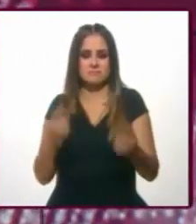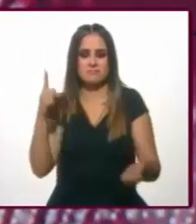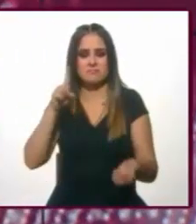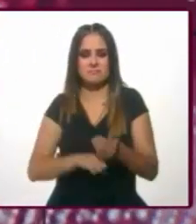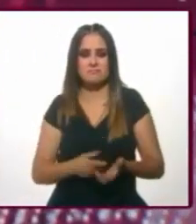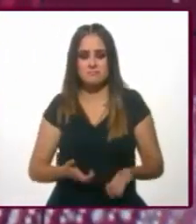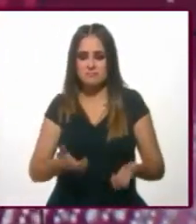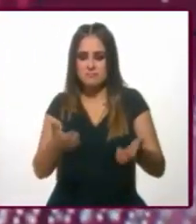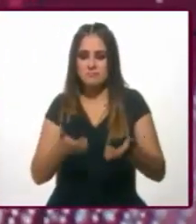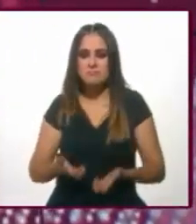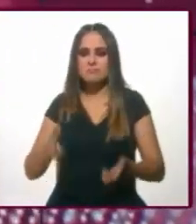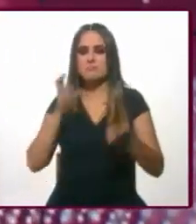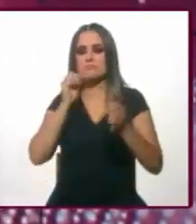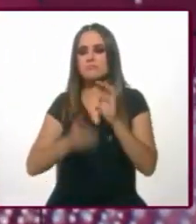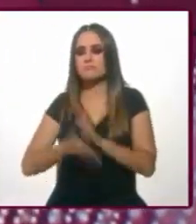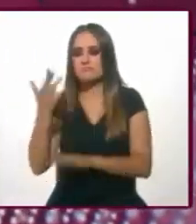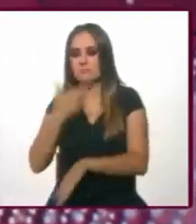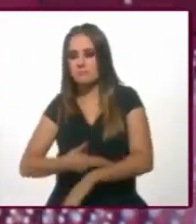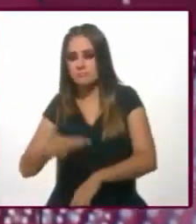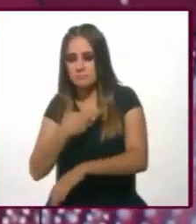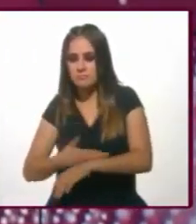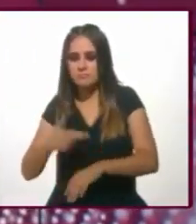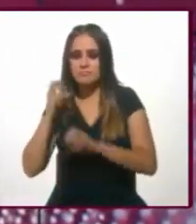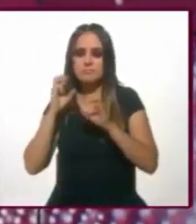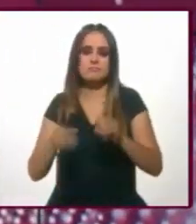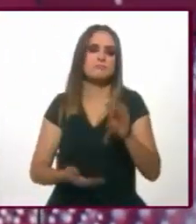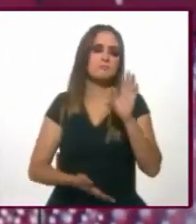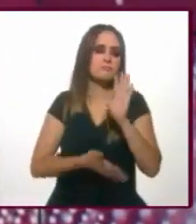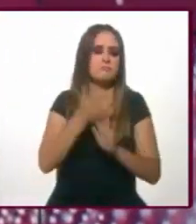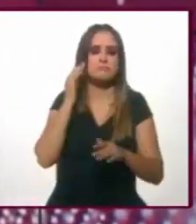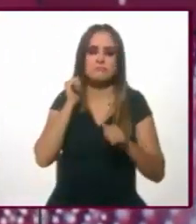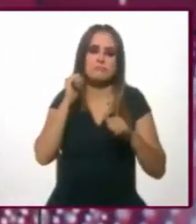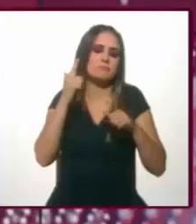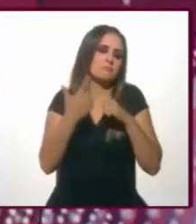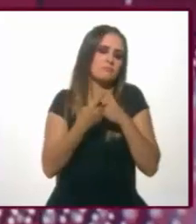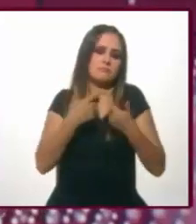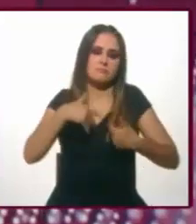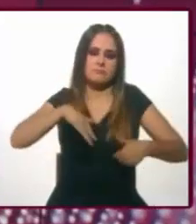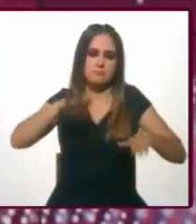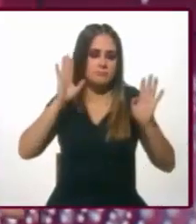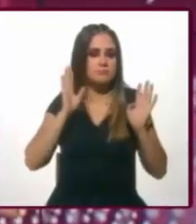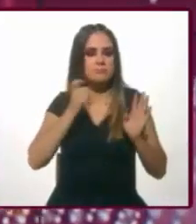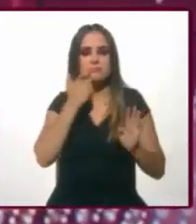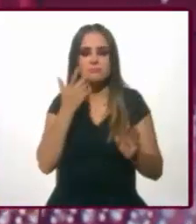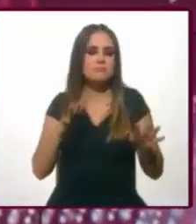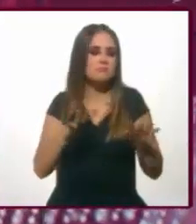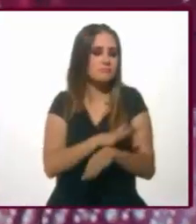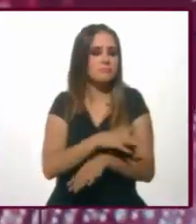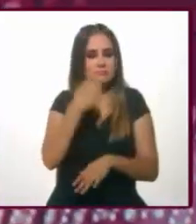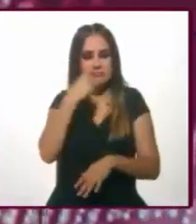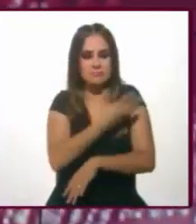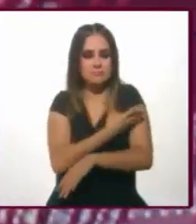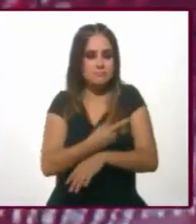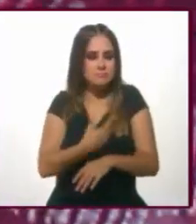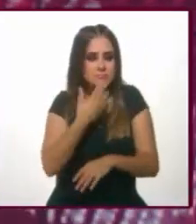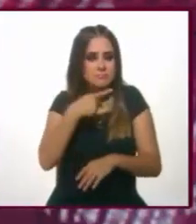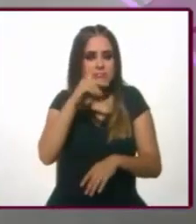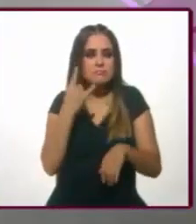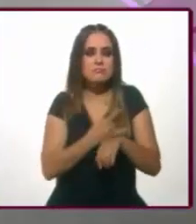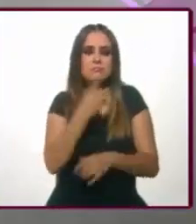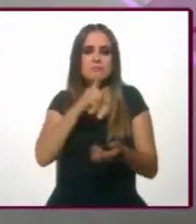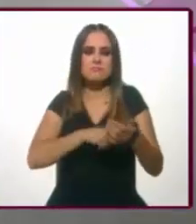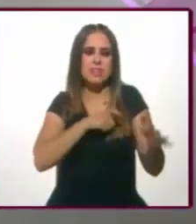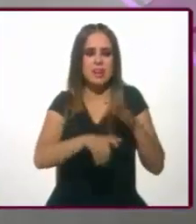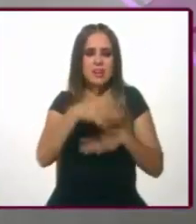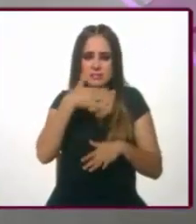o cuando tiene que hacer algún trámite o cuando se enfrenta a una situación en la que quisiera que las cosas cambiaran, como se dice por ahí, ¿no? Así es. Y yo